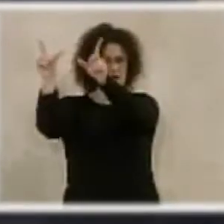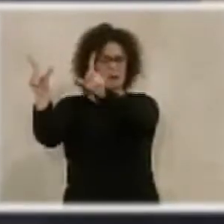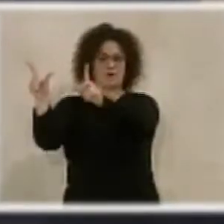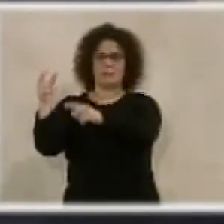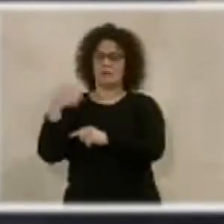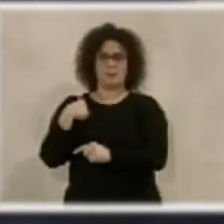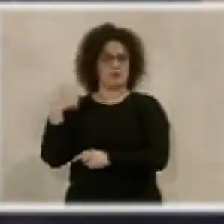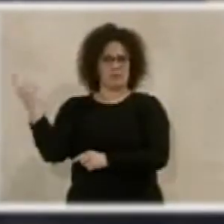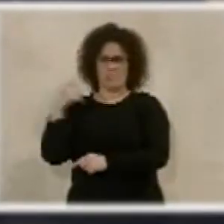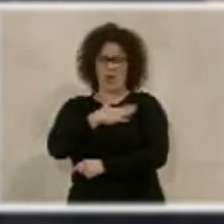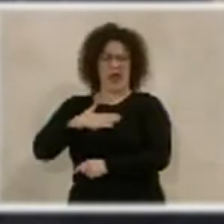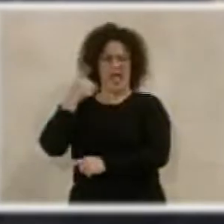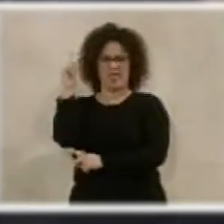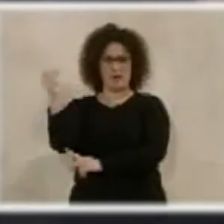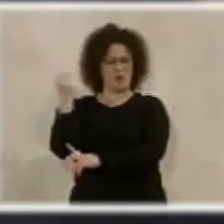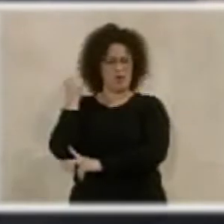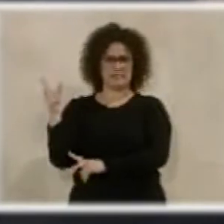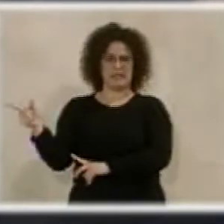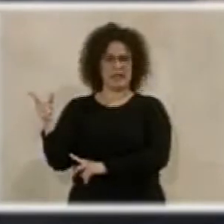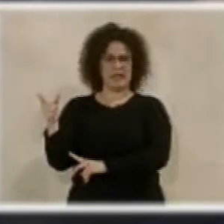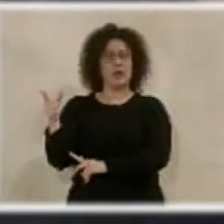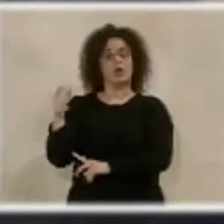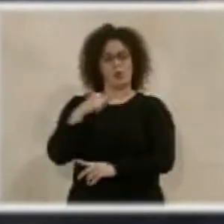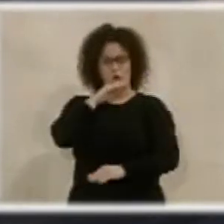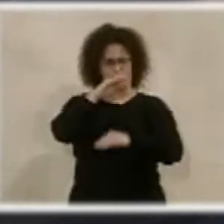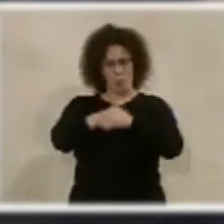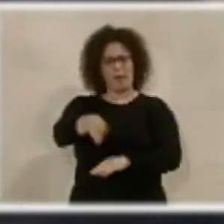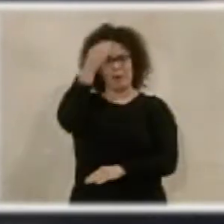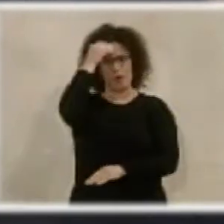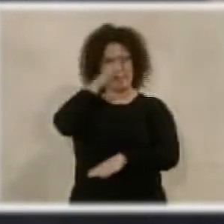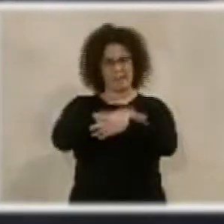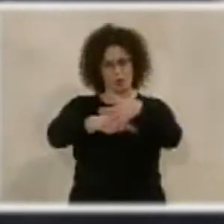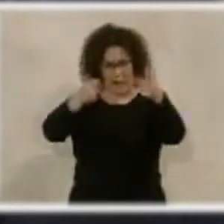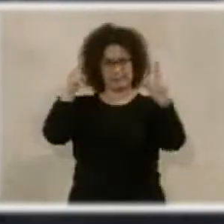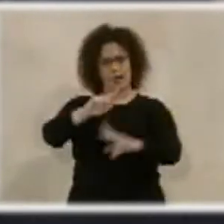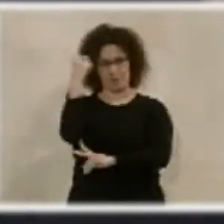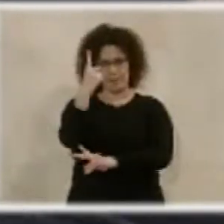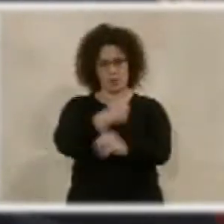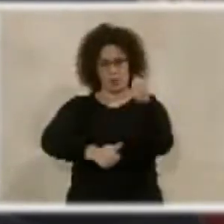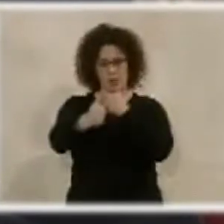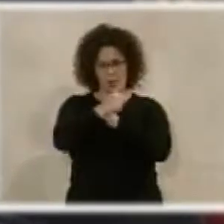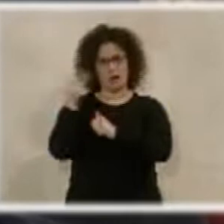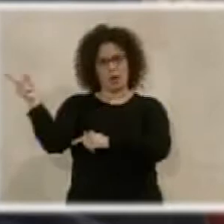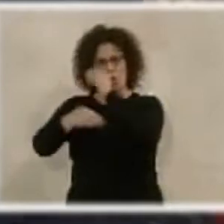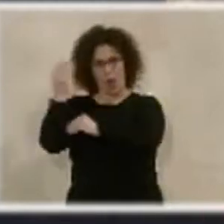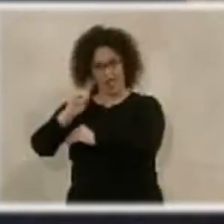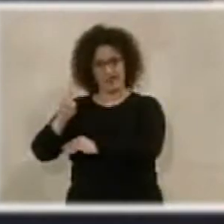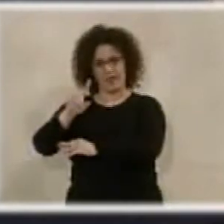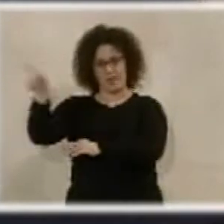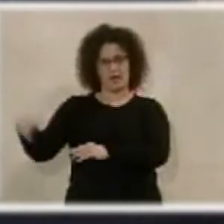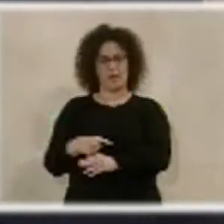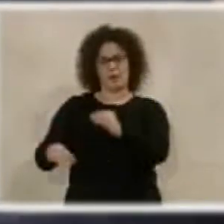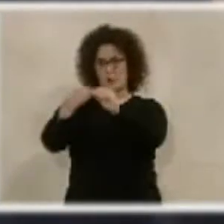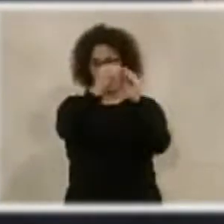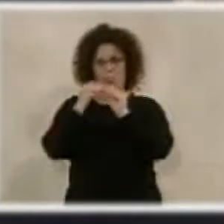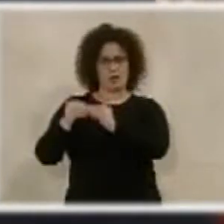parece muy desagradable y muy fuerte. Cúmplase la memoria democrática, que es lo primero que hay que hacer, que no están haciendo y que está aprobada por